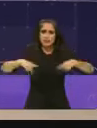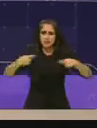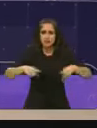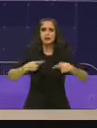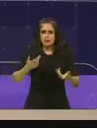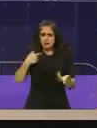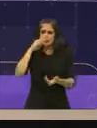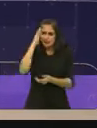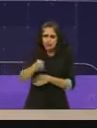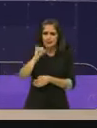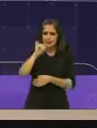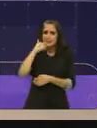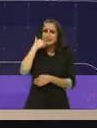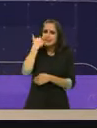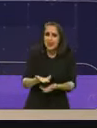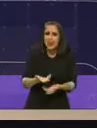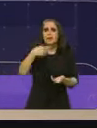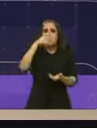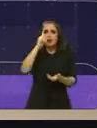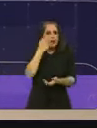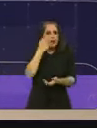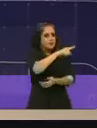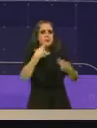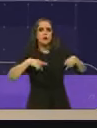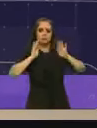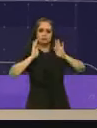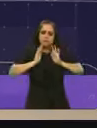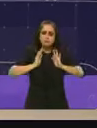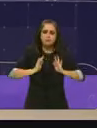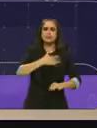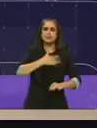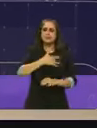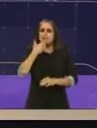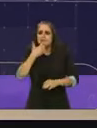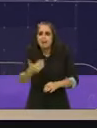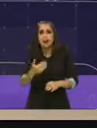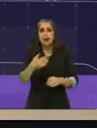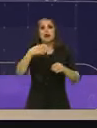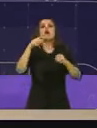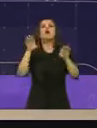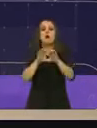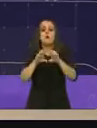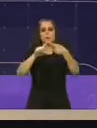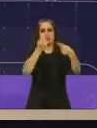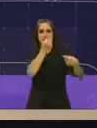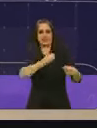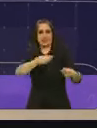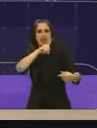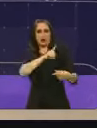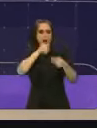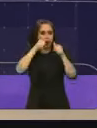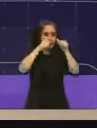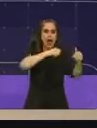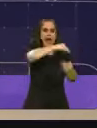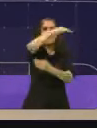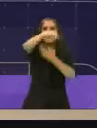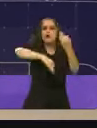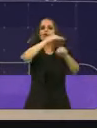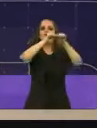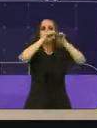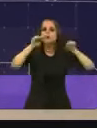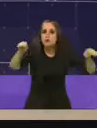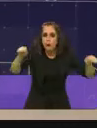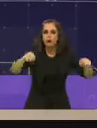verdadero estado de bienestar que contemple salud universal de calidad, que sea más